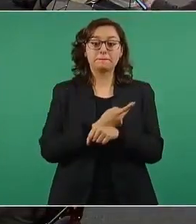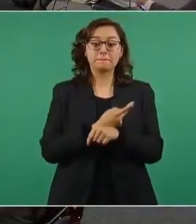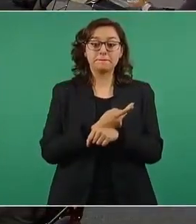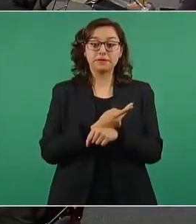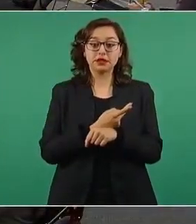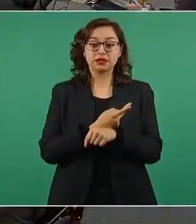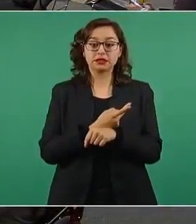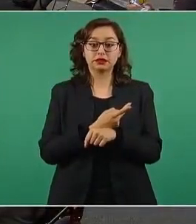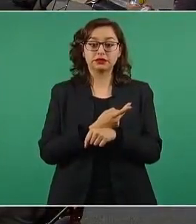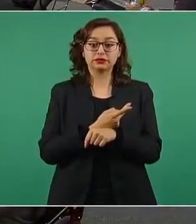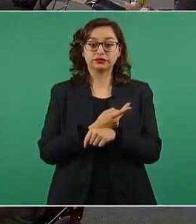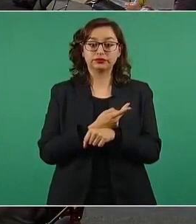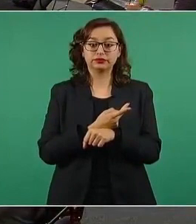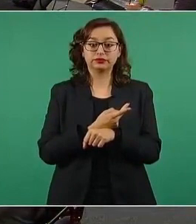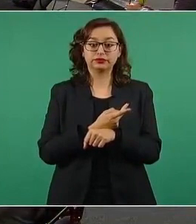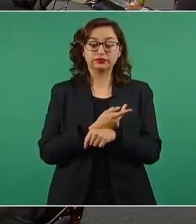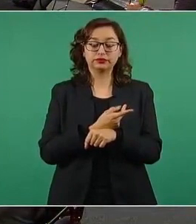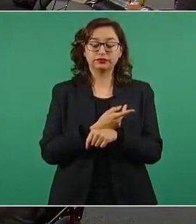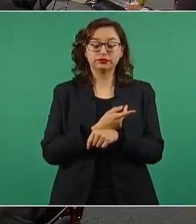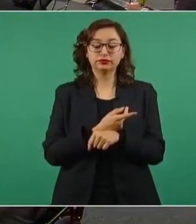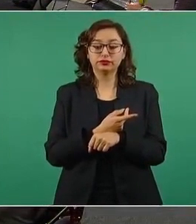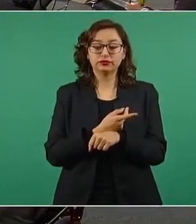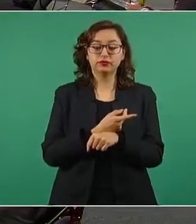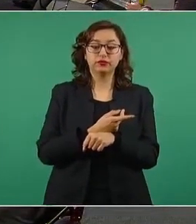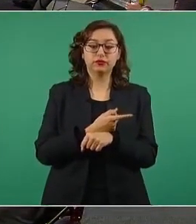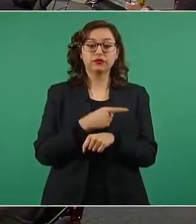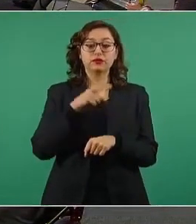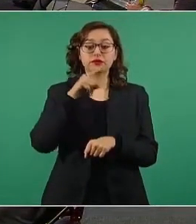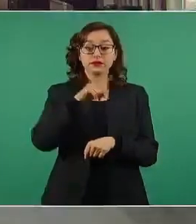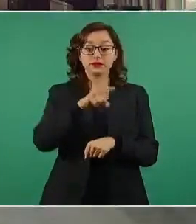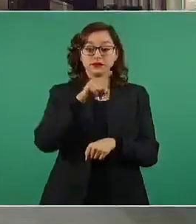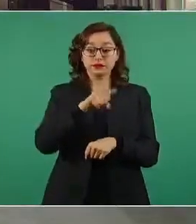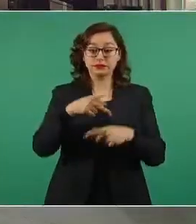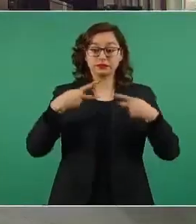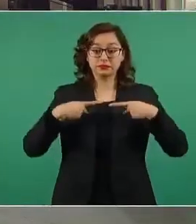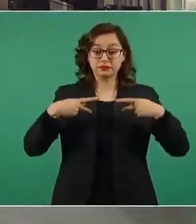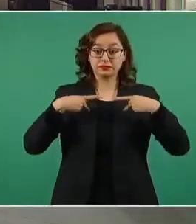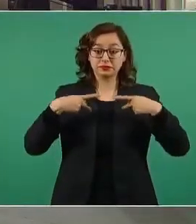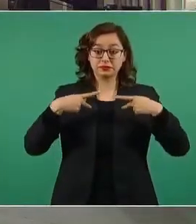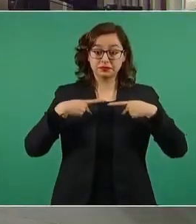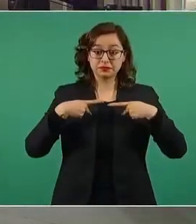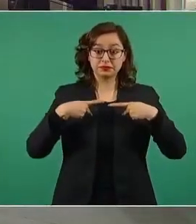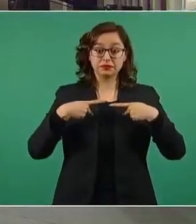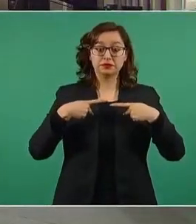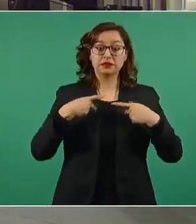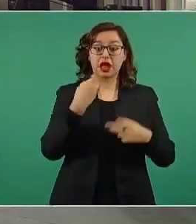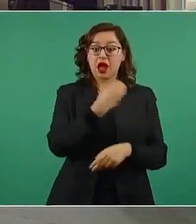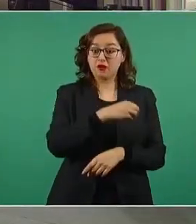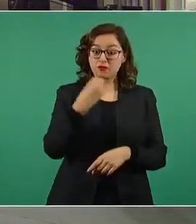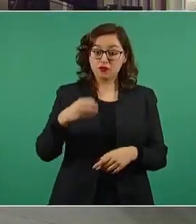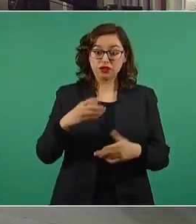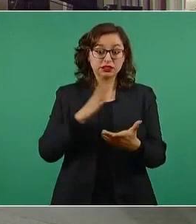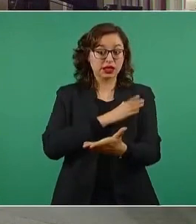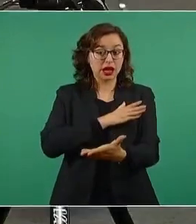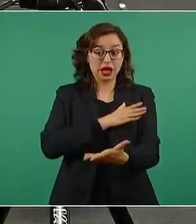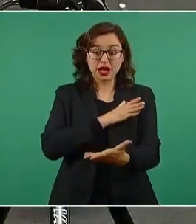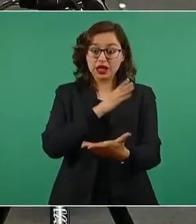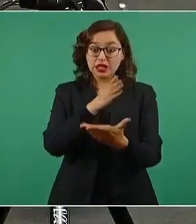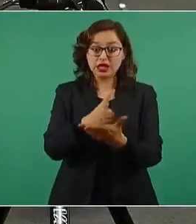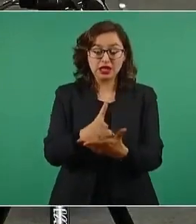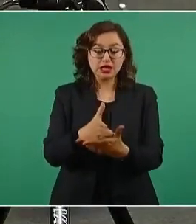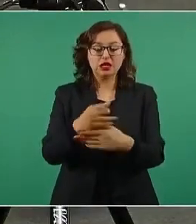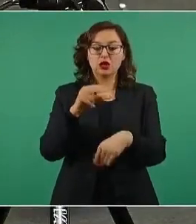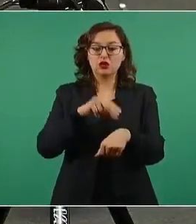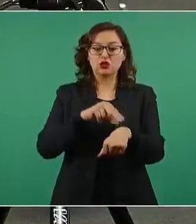obligados a recibir en las clínicas los tratamientos. No podía ir un familiar a recibir los medicamentos y esto los